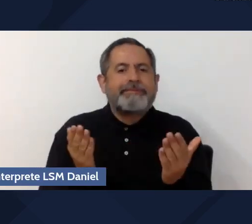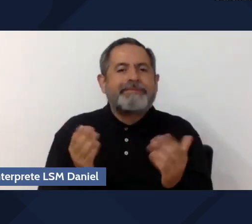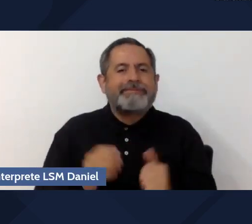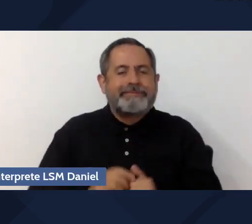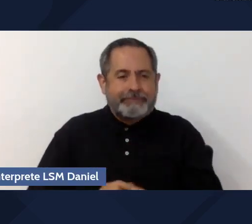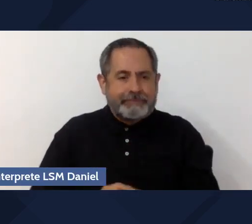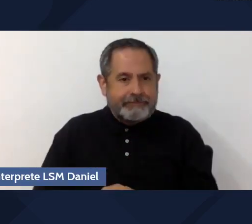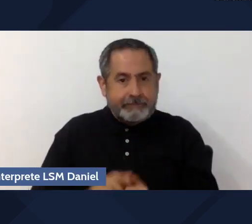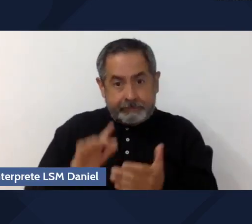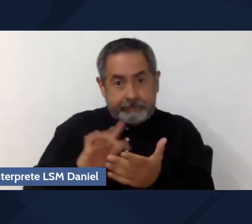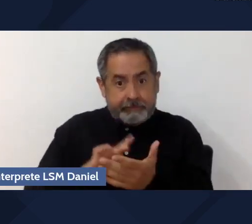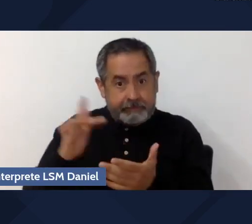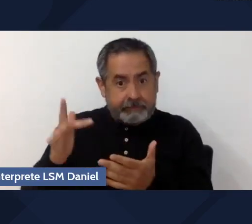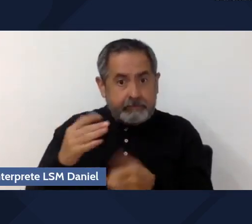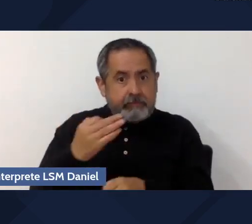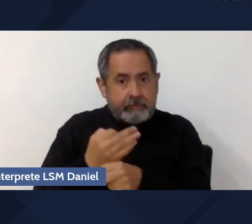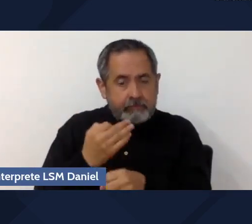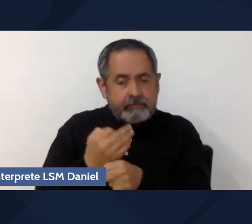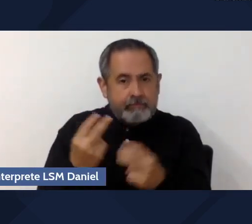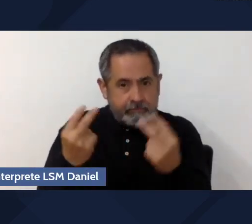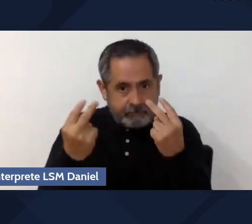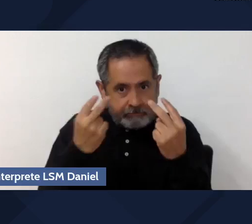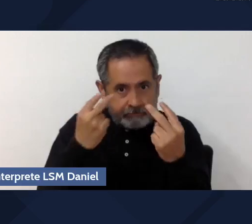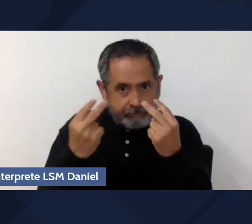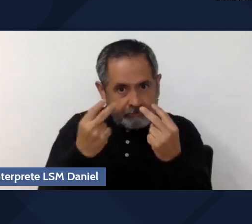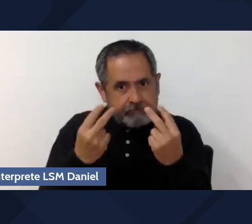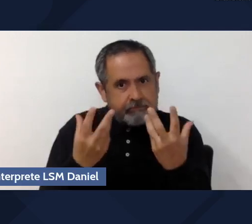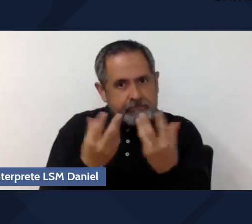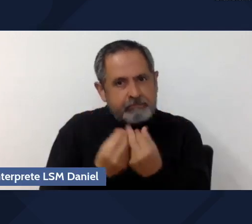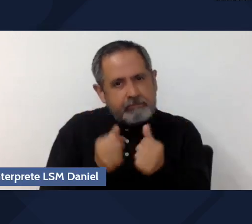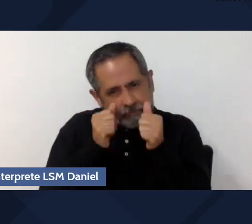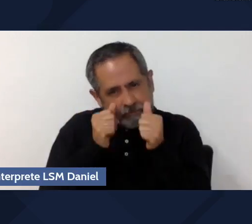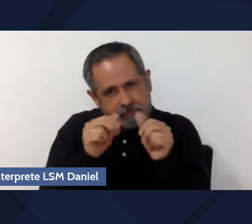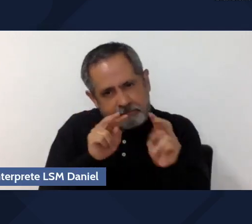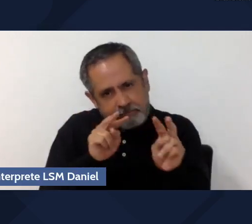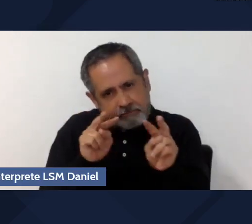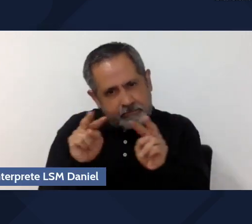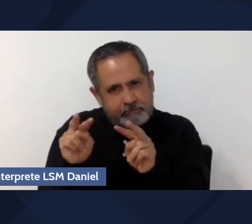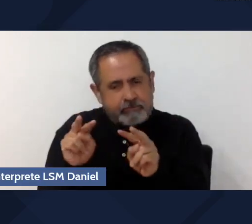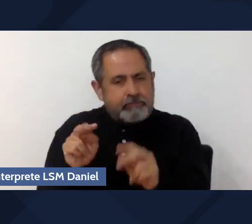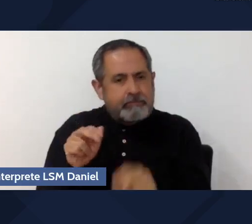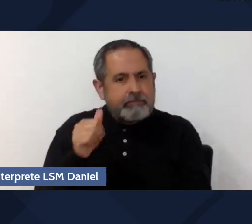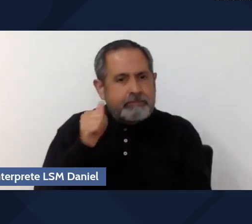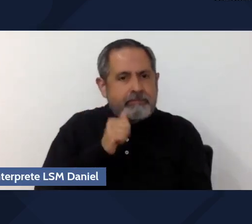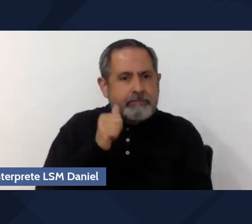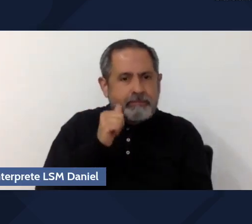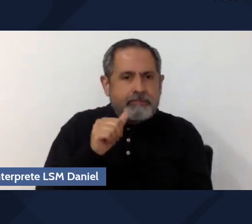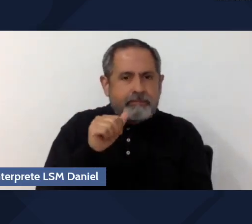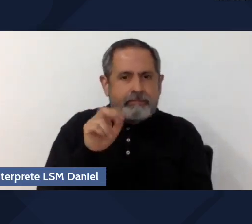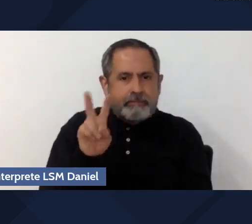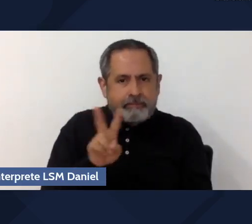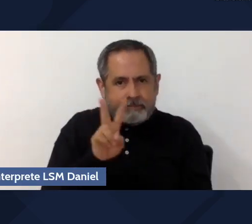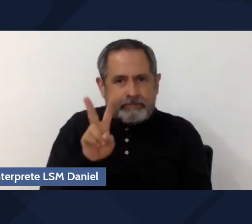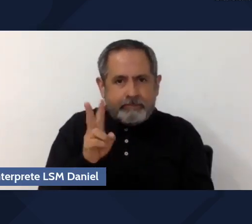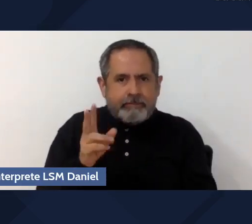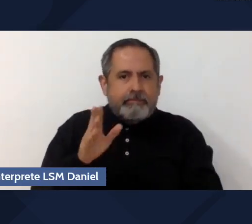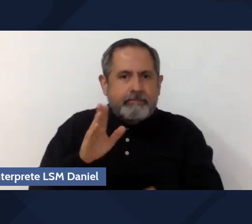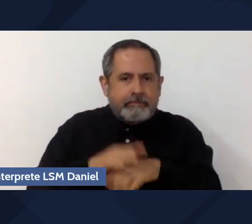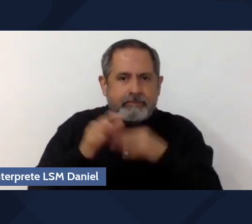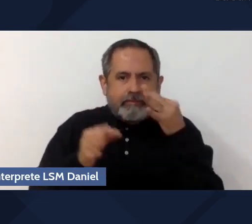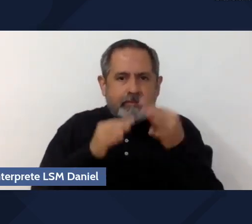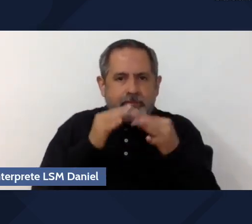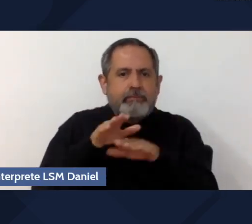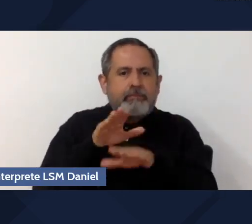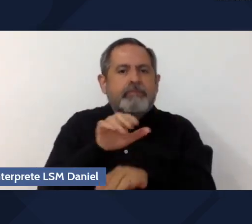gracias por acompañarnos, pues, como lo repito, un viernes más en plan de campañas de